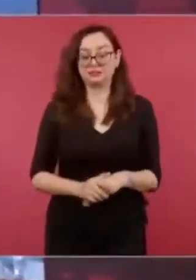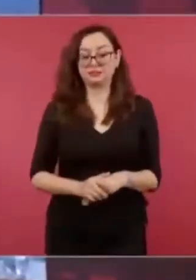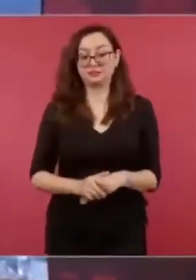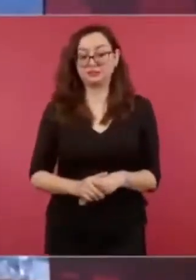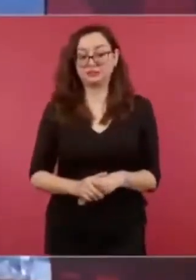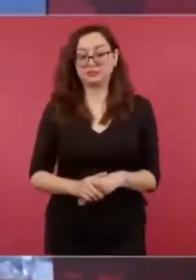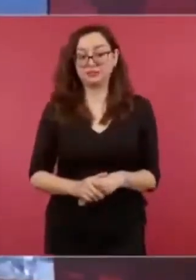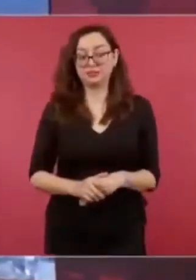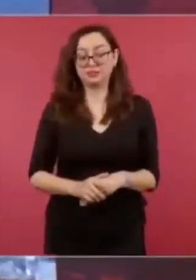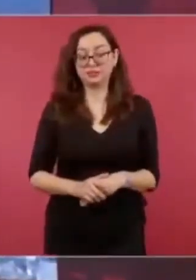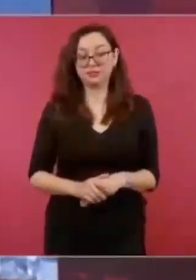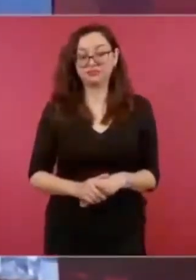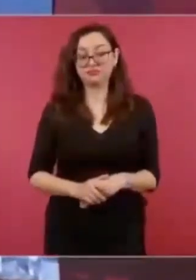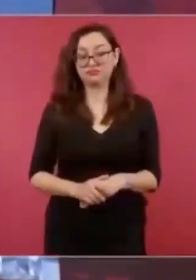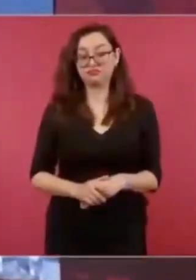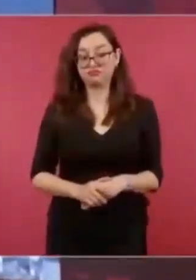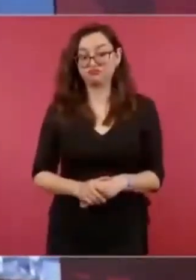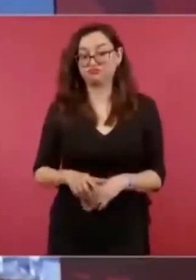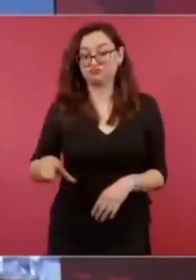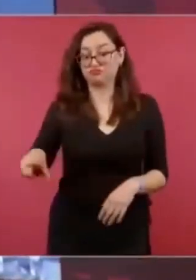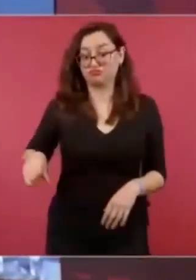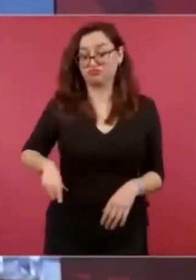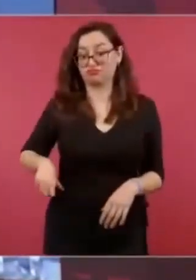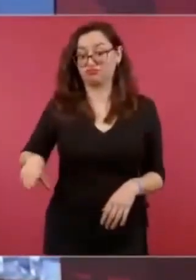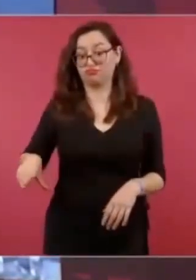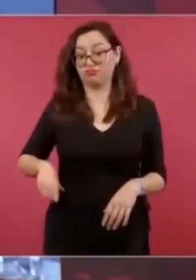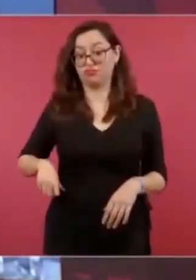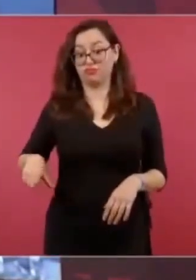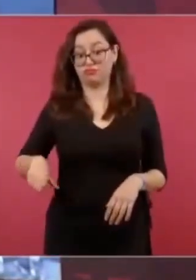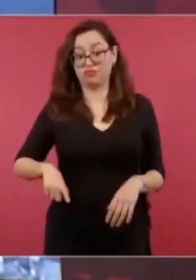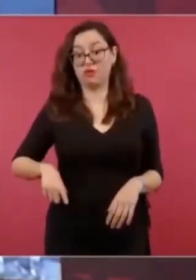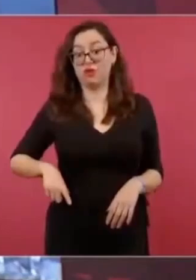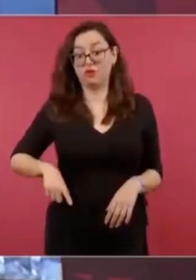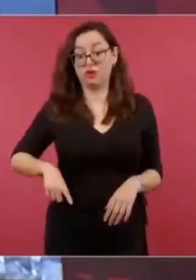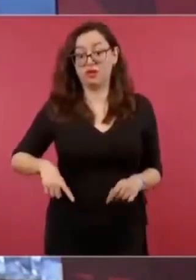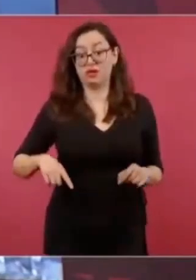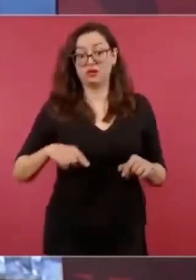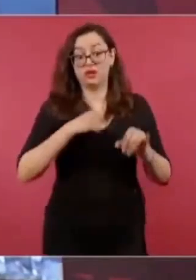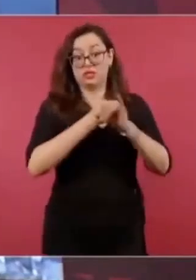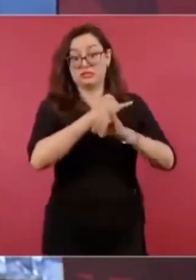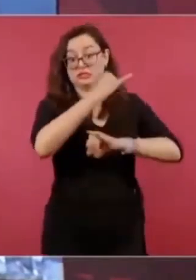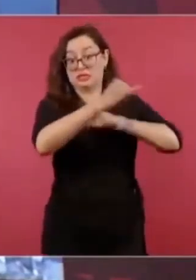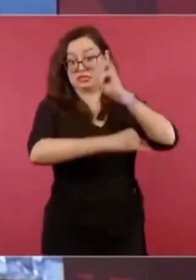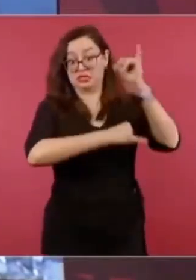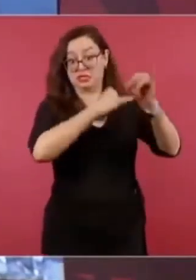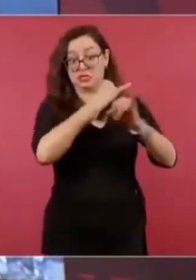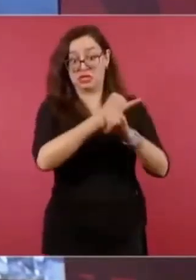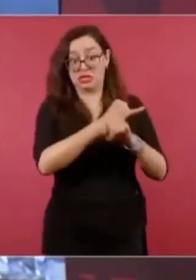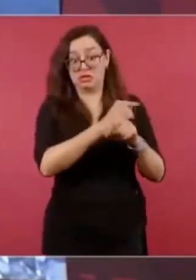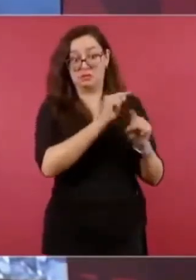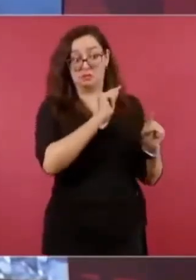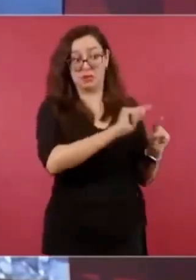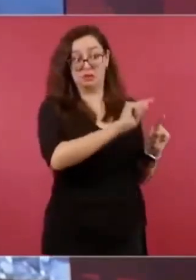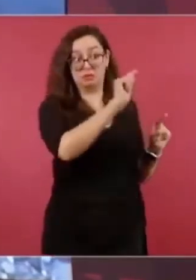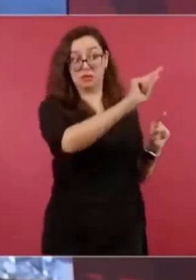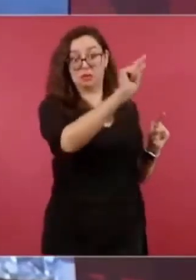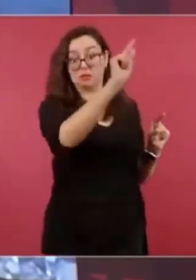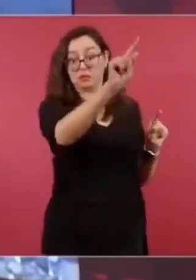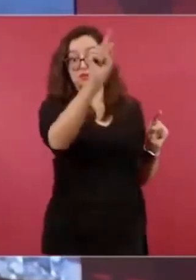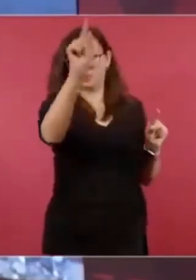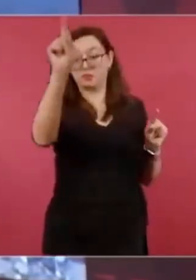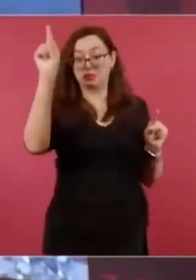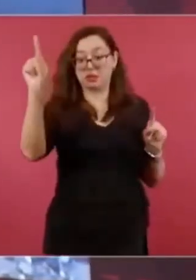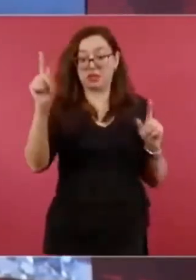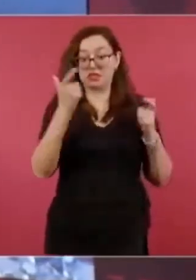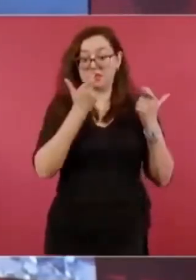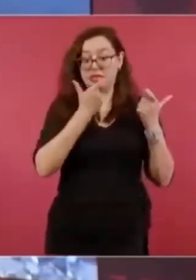muy influyentes destinan presupuestos porque así